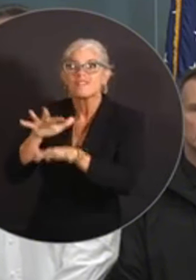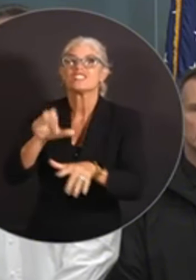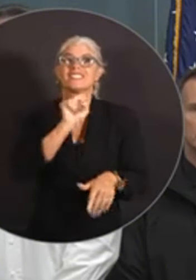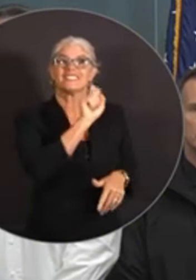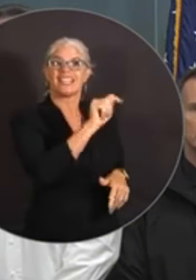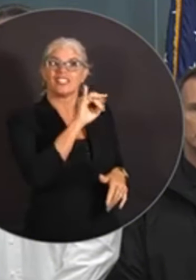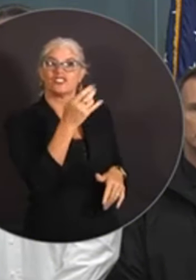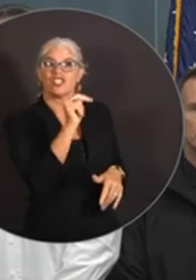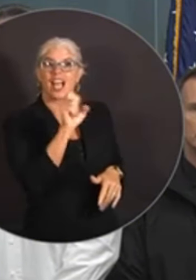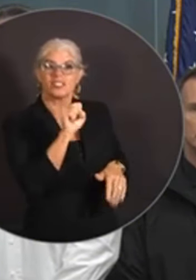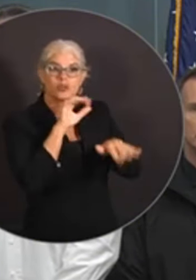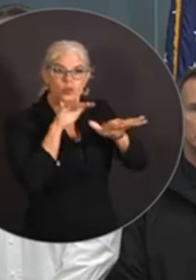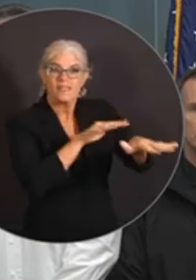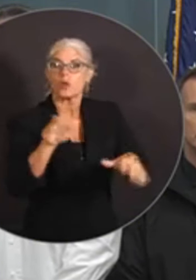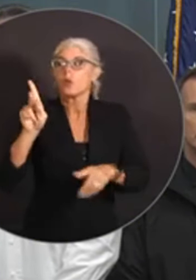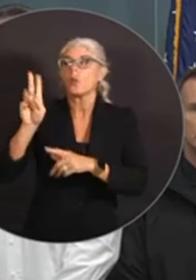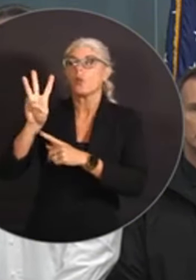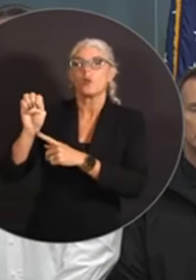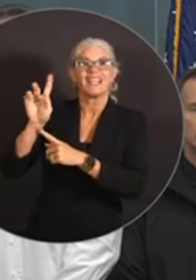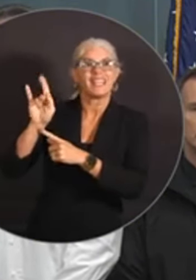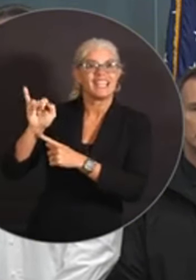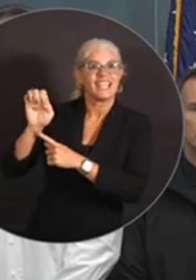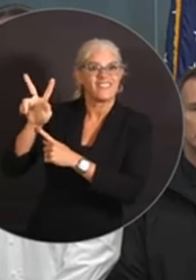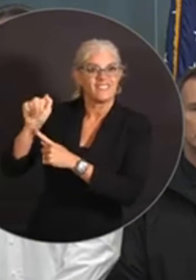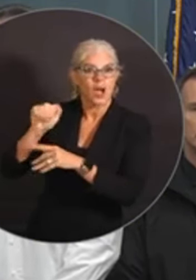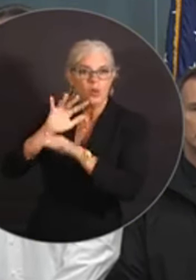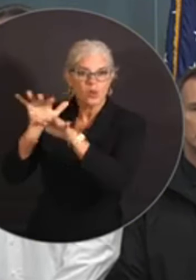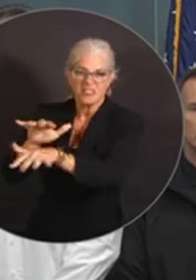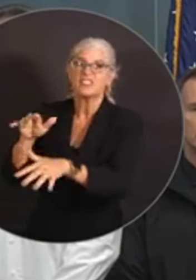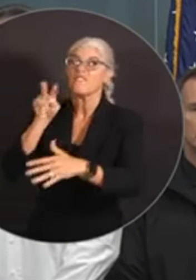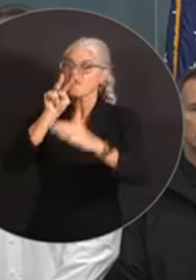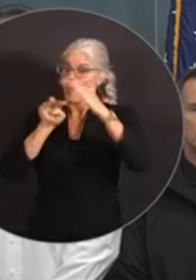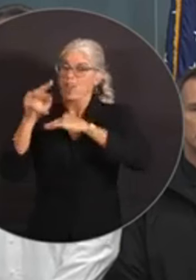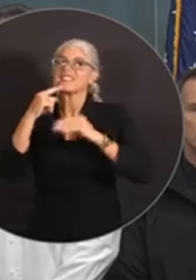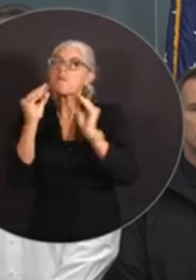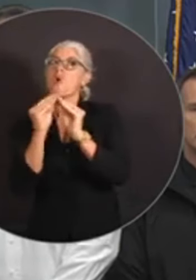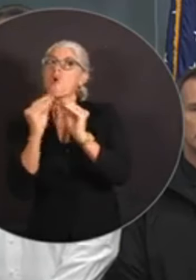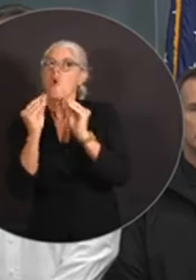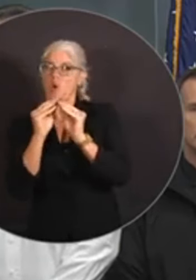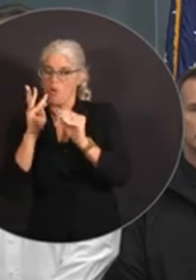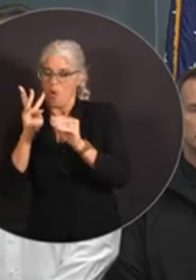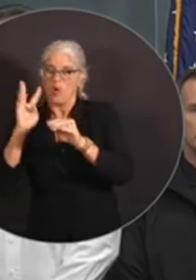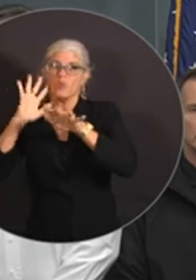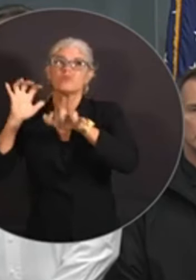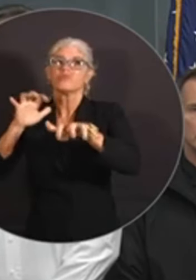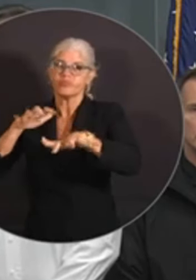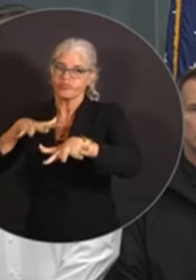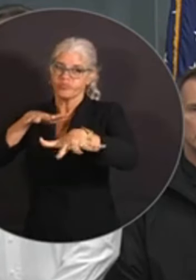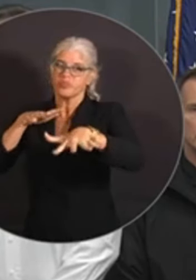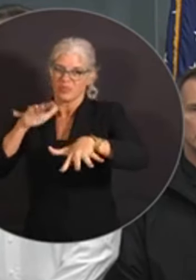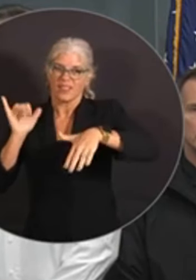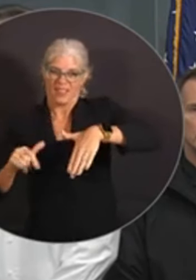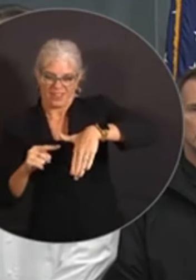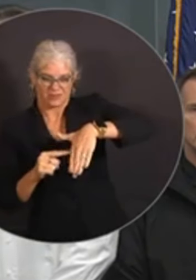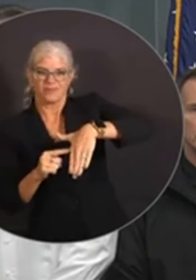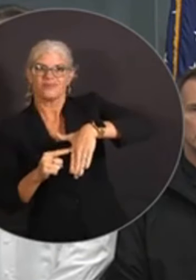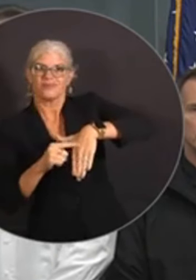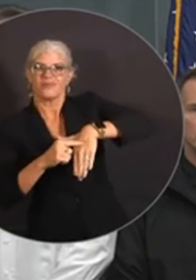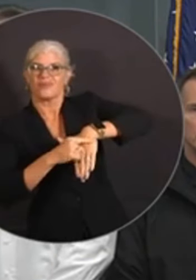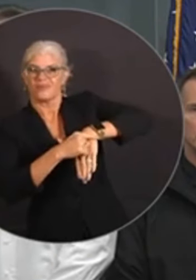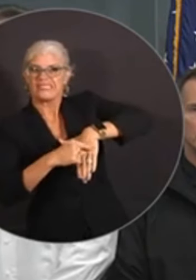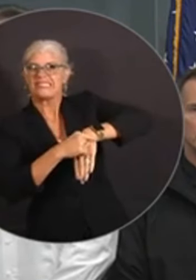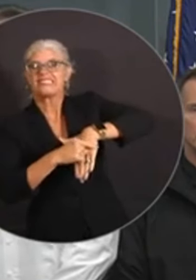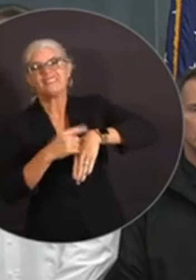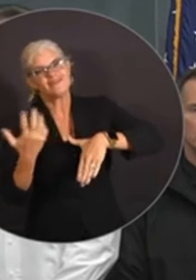nivel de agua, se prevé que aumentará en waterways con